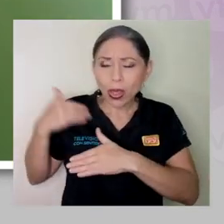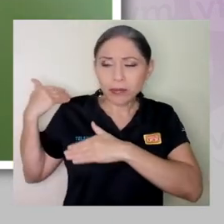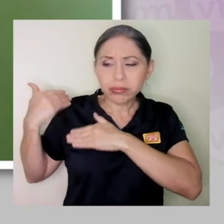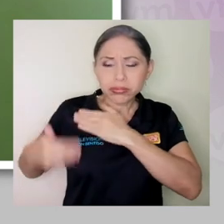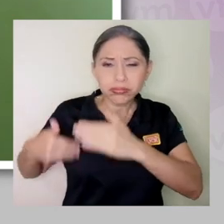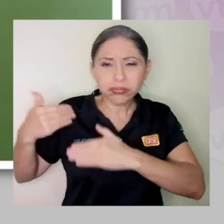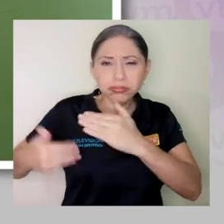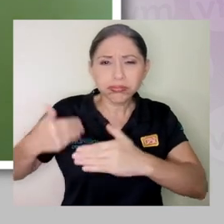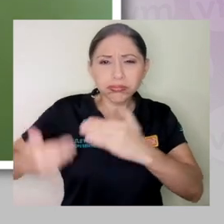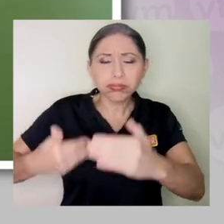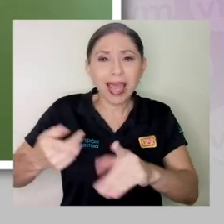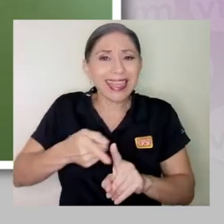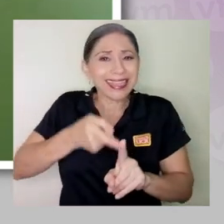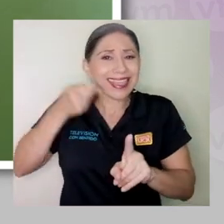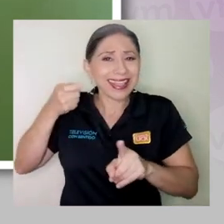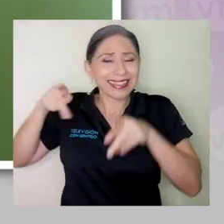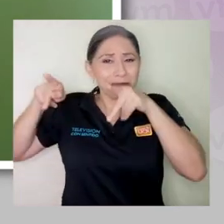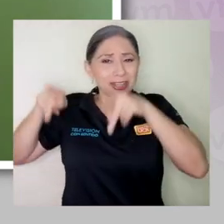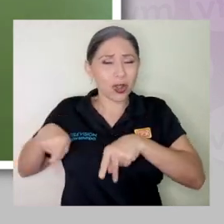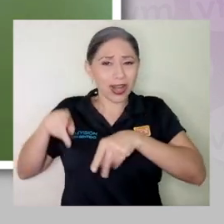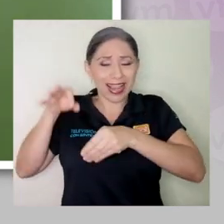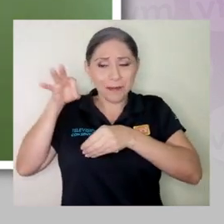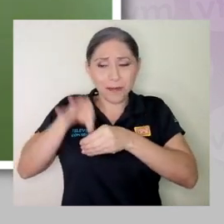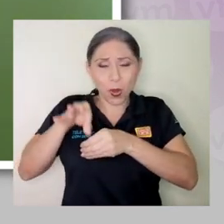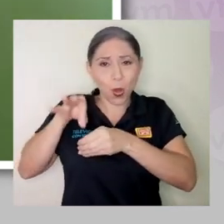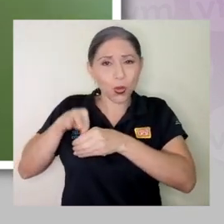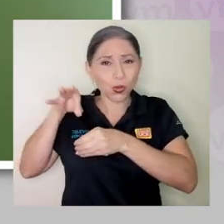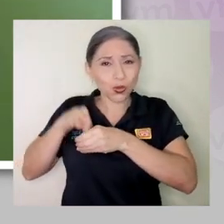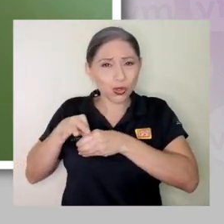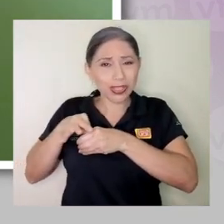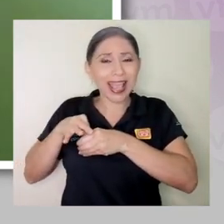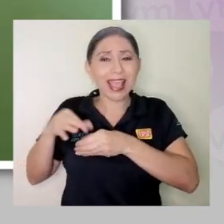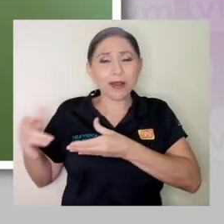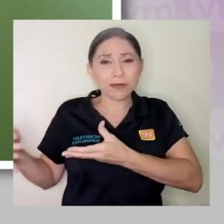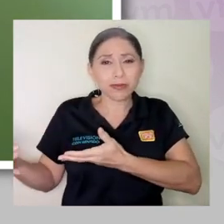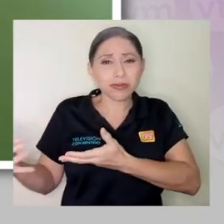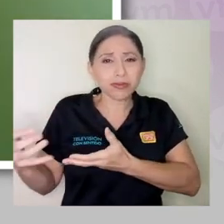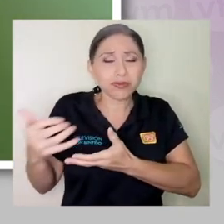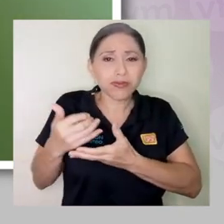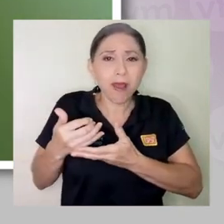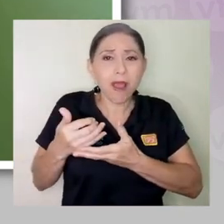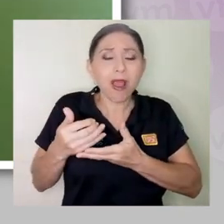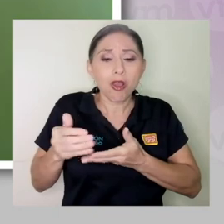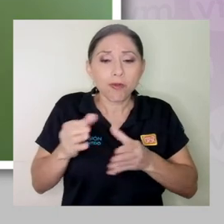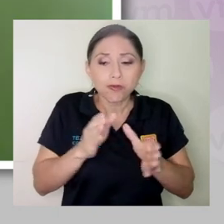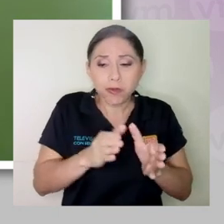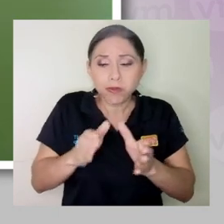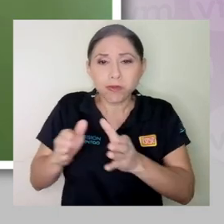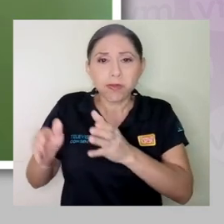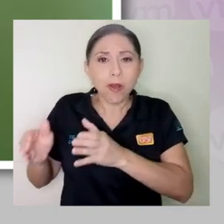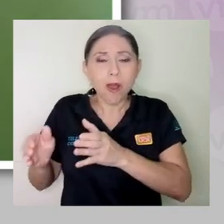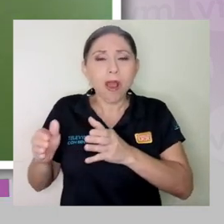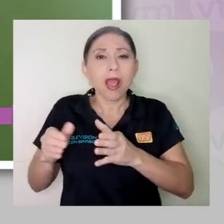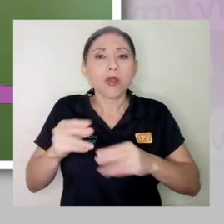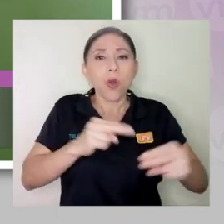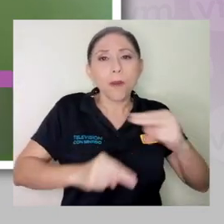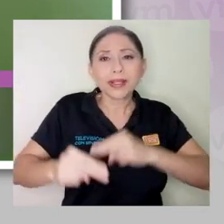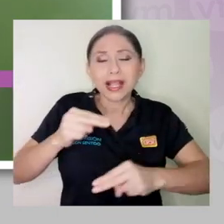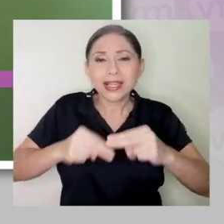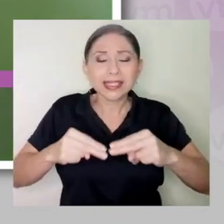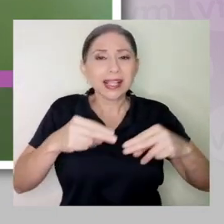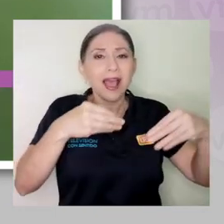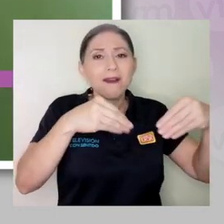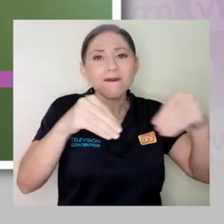produce el alimento, el que lo comercializa, el que lo vende, el que lo compra, ¿verdad? Todos